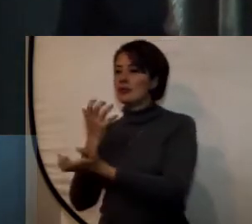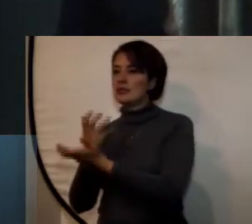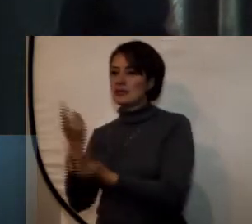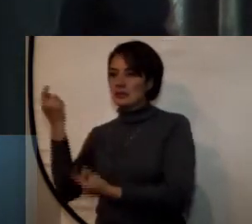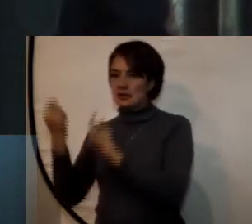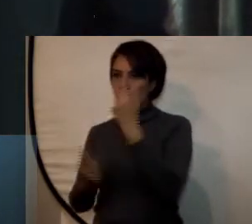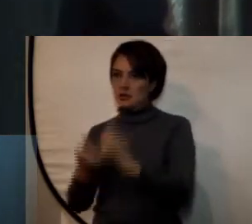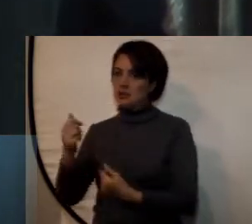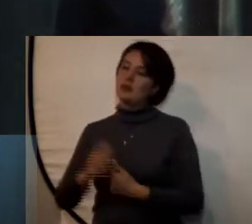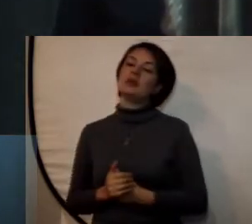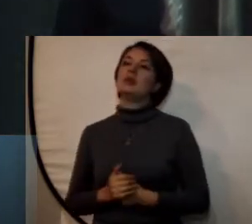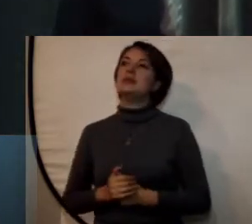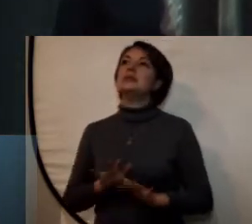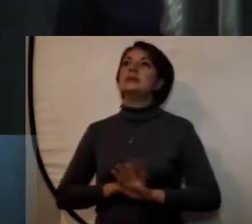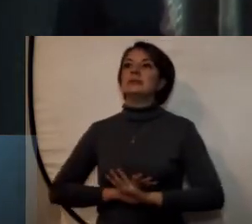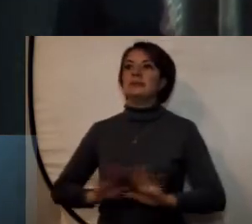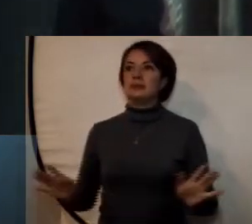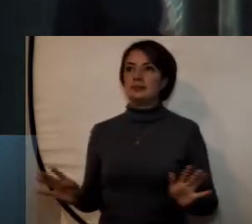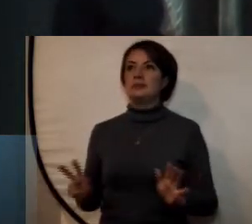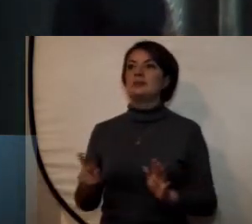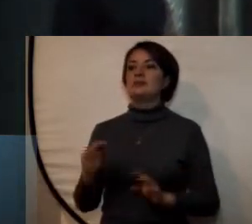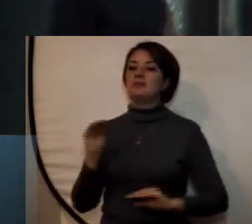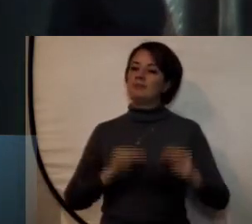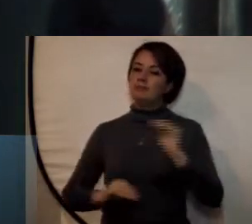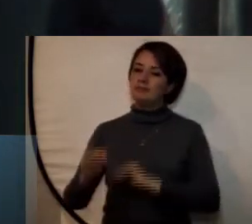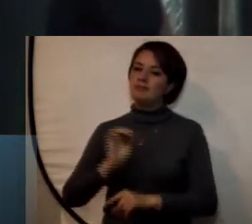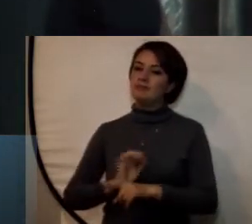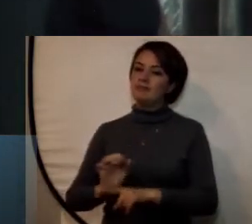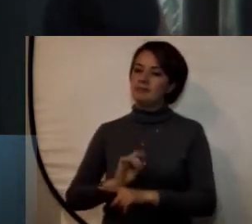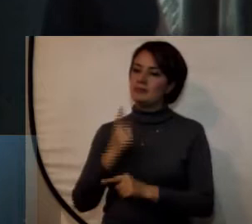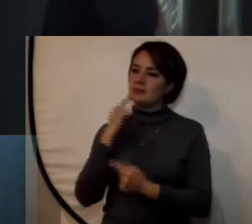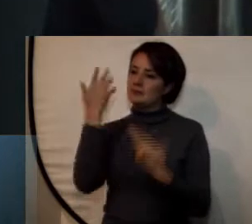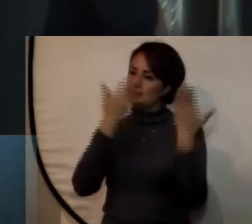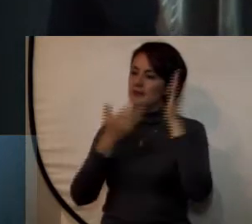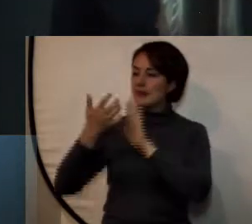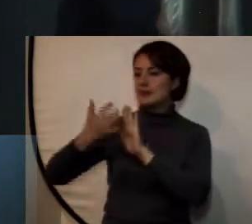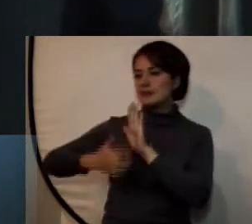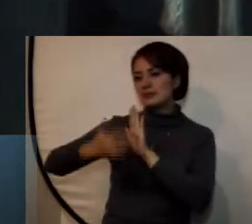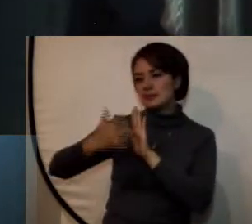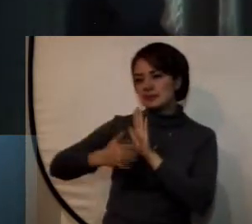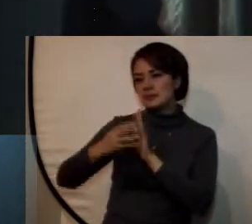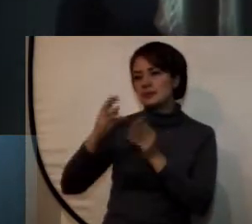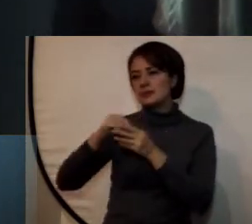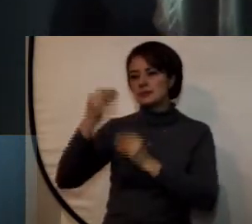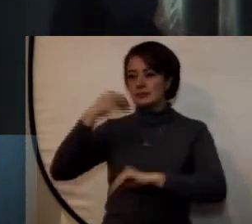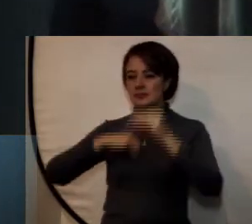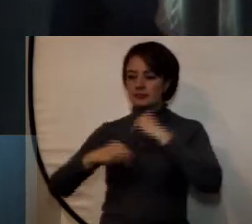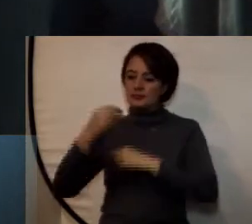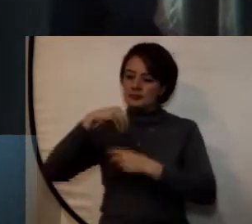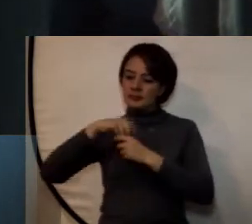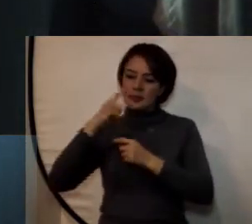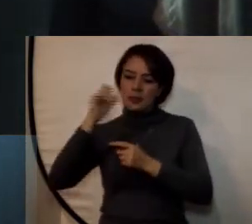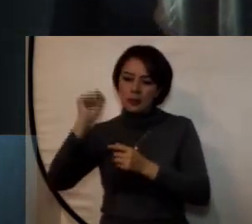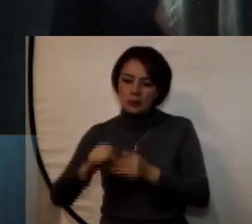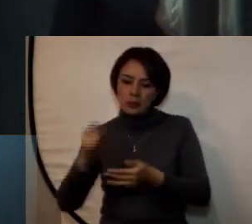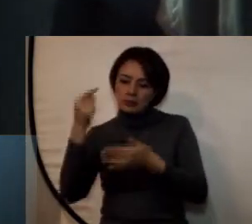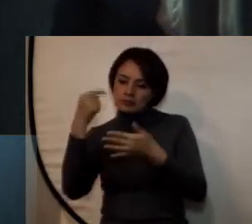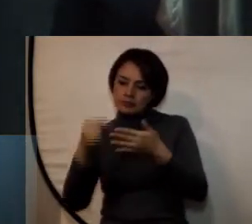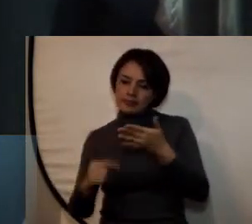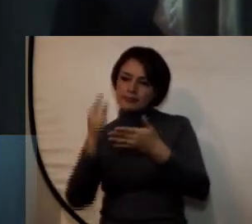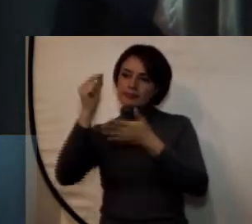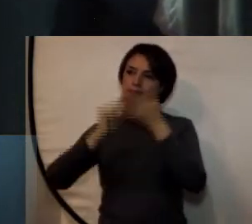económicas ya estamos en el ejercicio de los diagnósticos y en las caracterizaciones para poder lograr estas